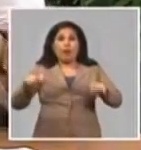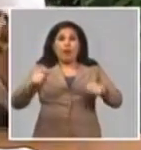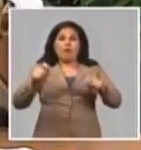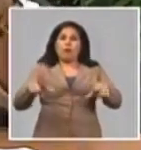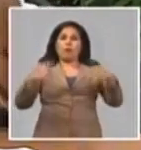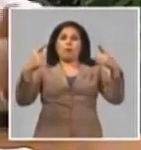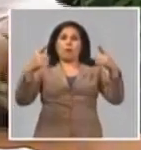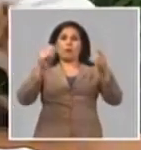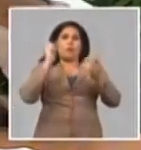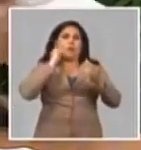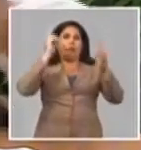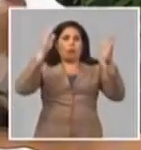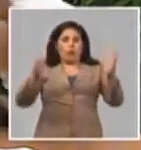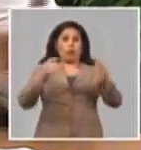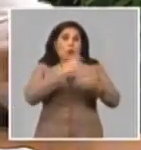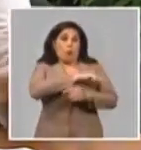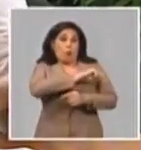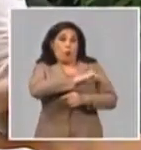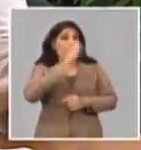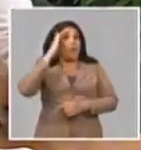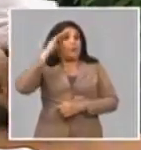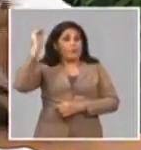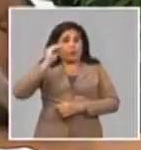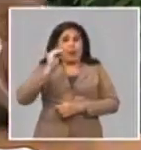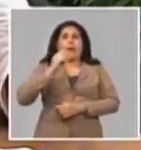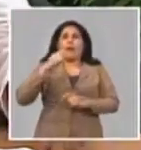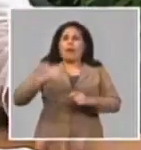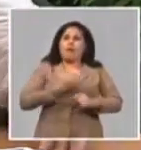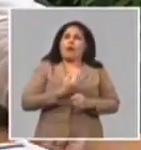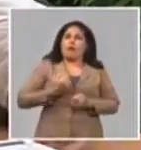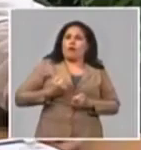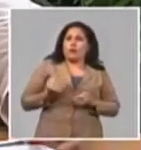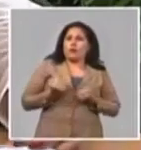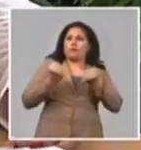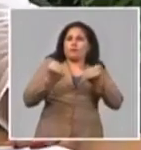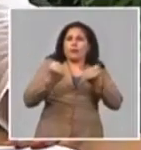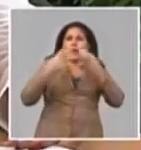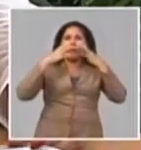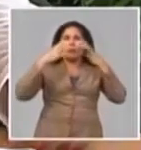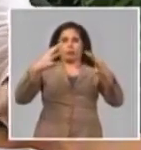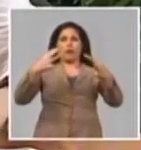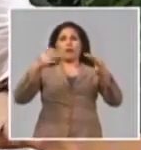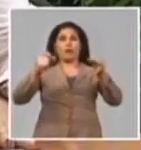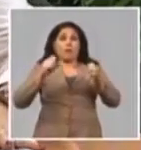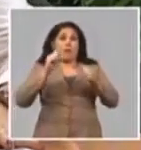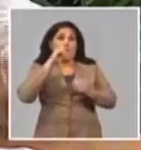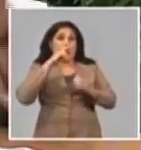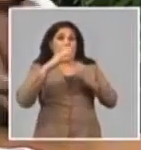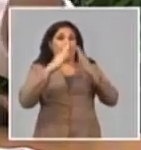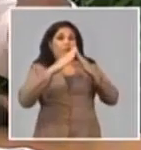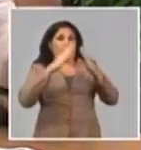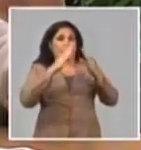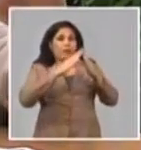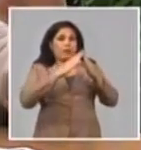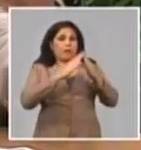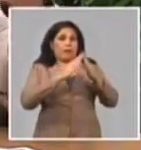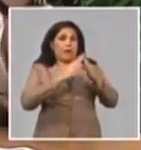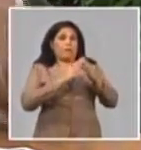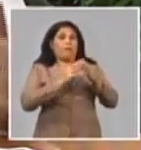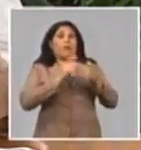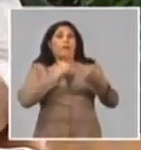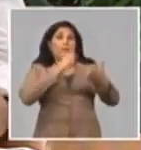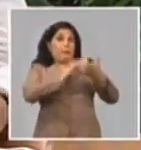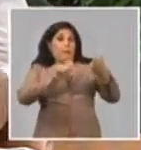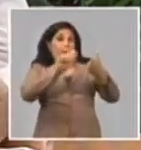en el año, o sea que la población está aportando un nivel importante de terminación y debemos terminar, por lo que dice la política,